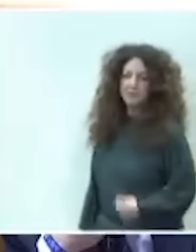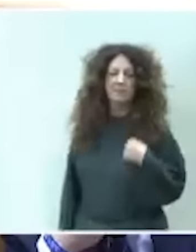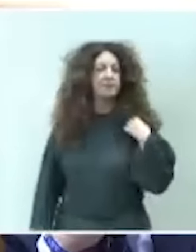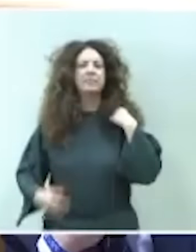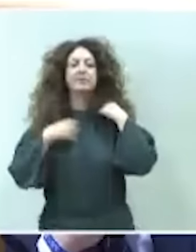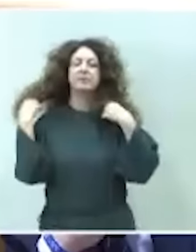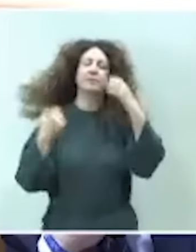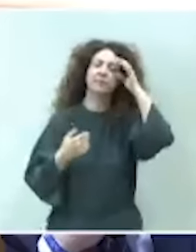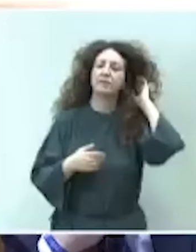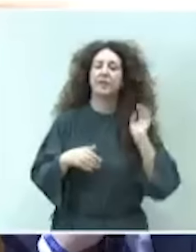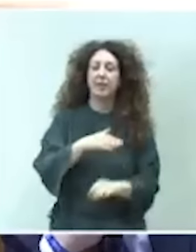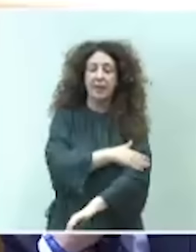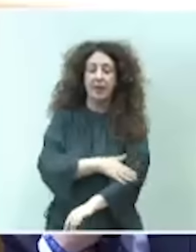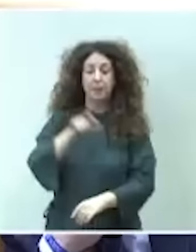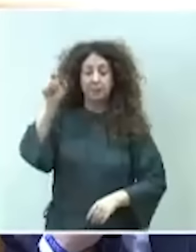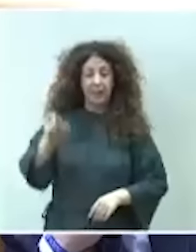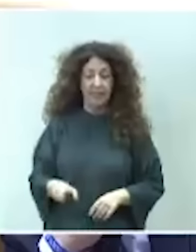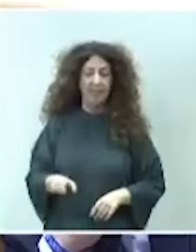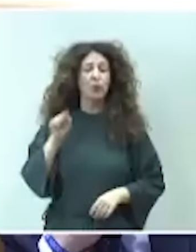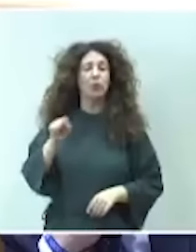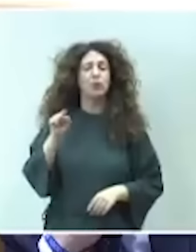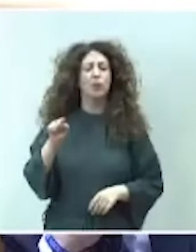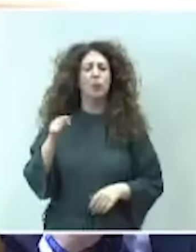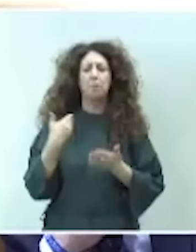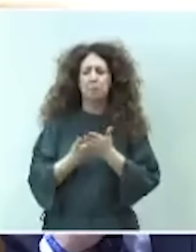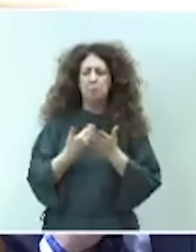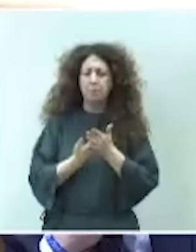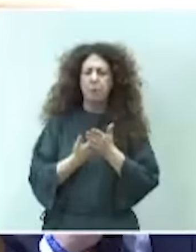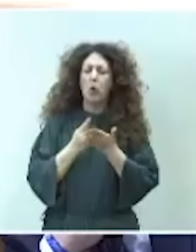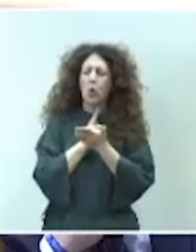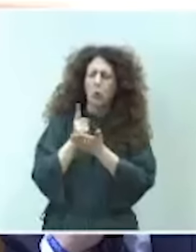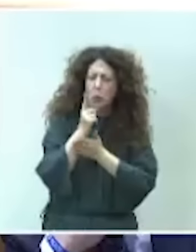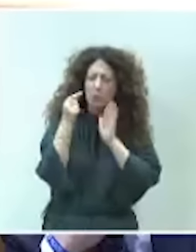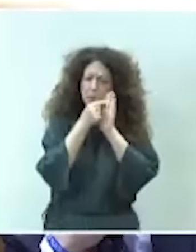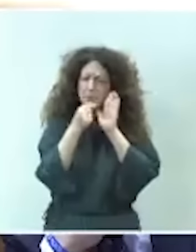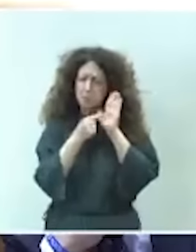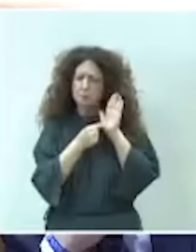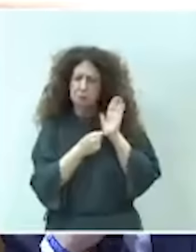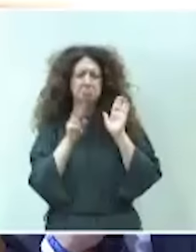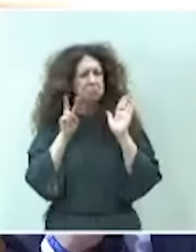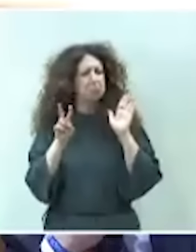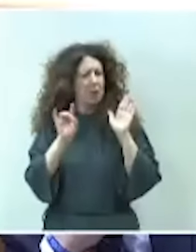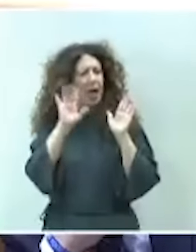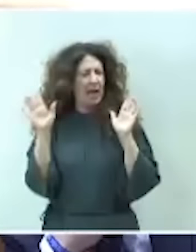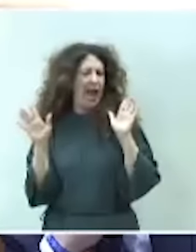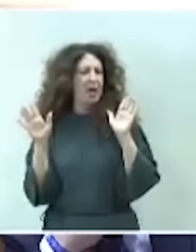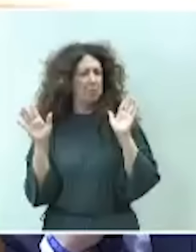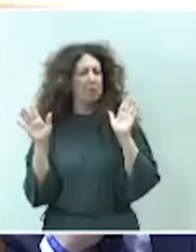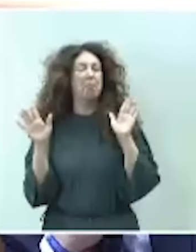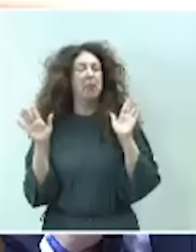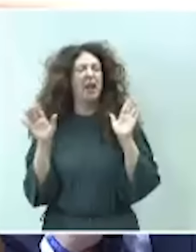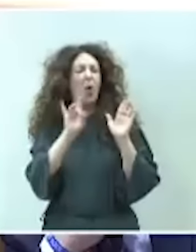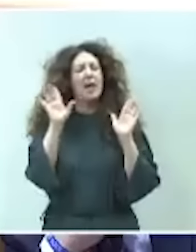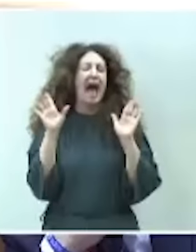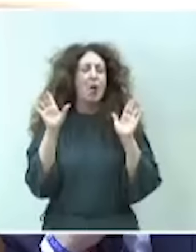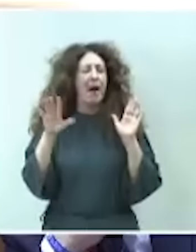ministro, ustedes tienen una hoja de ruta muy bien definida, pero para mantenerse en el poder, con las cesiones